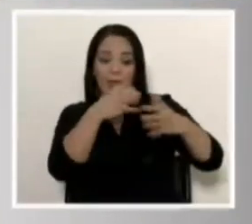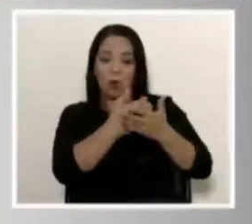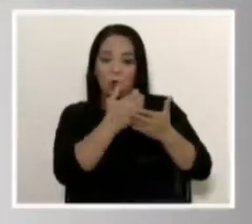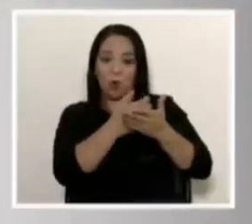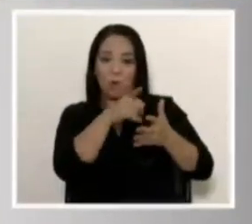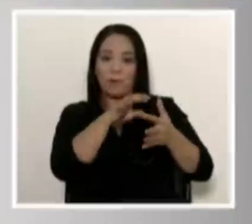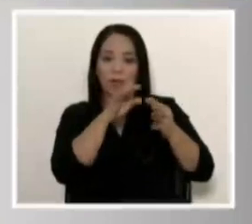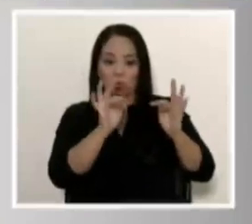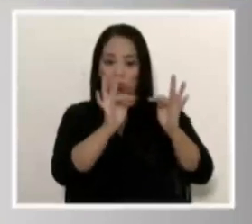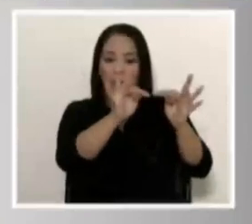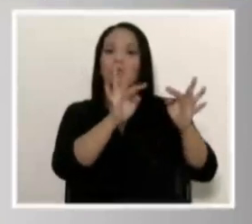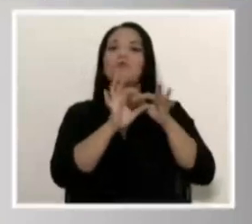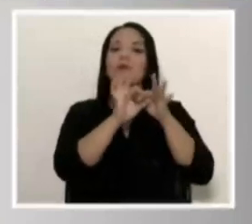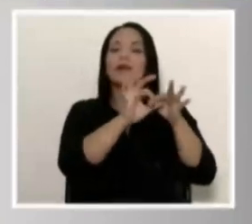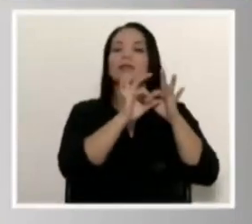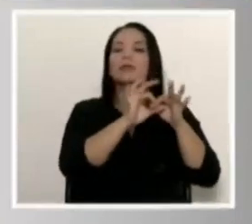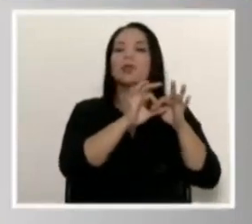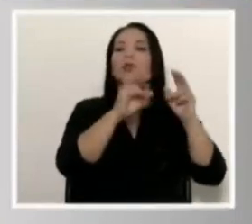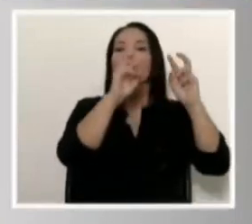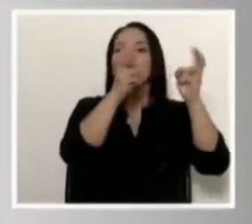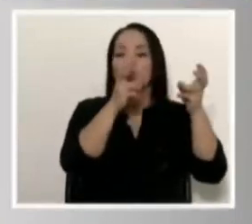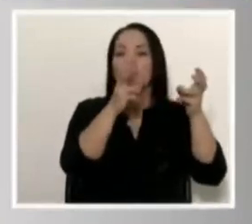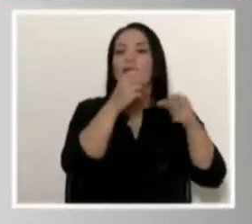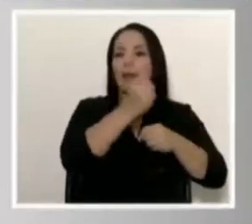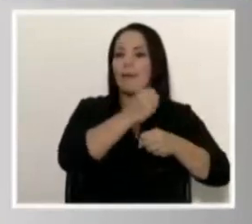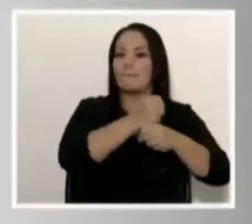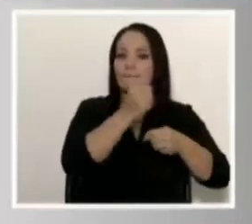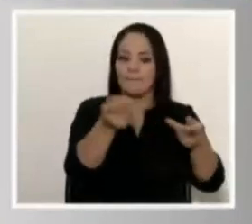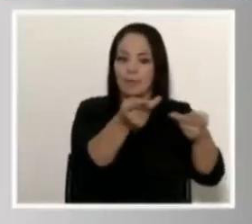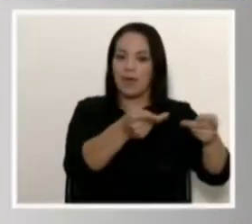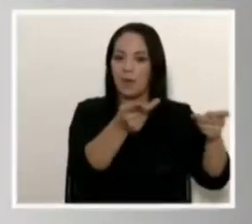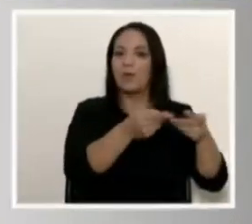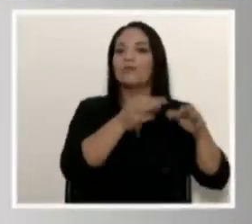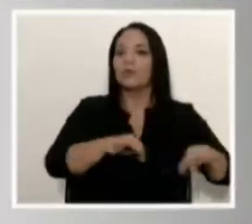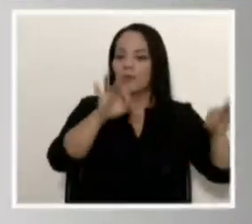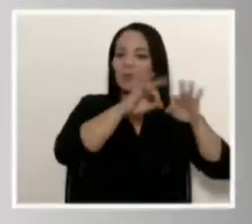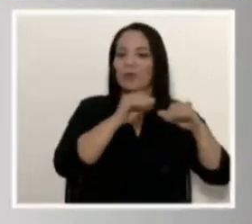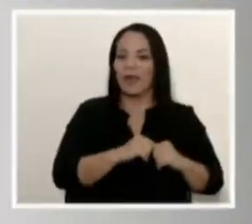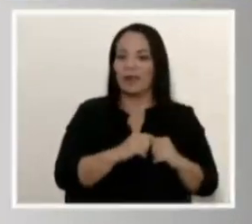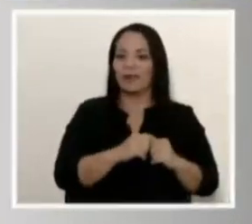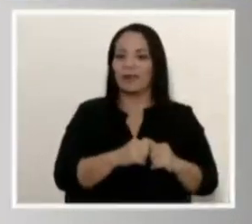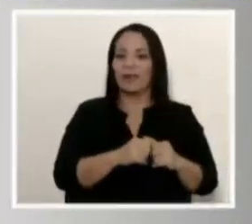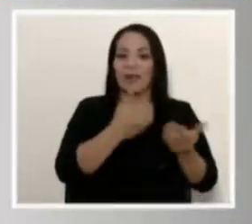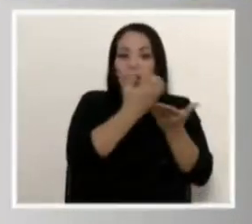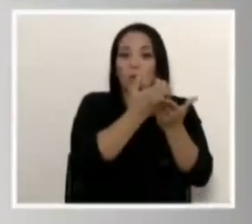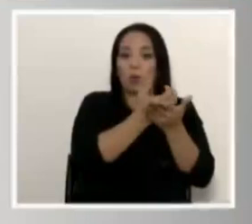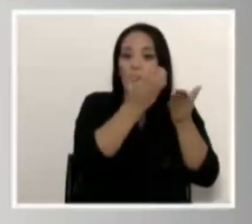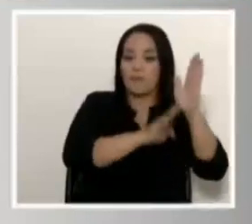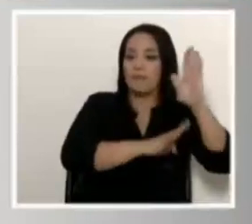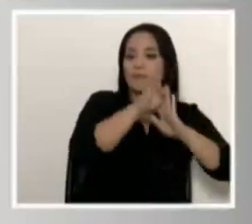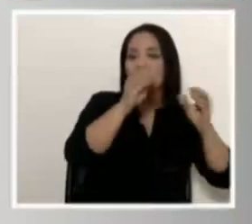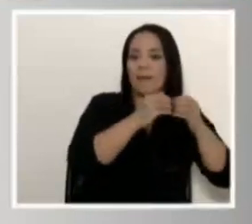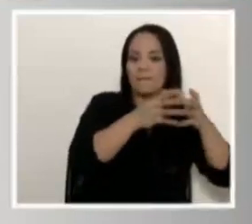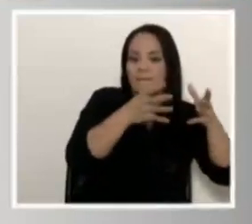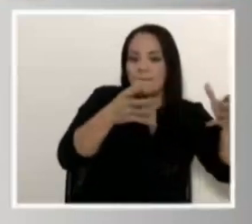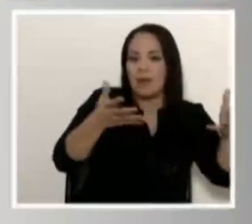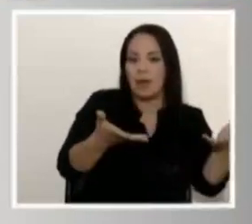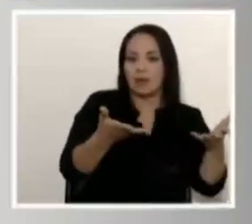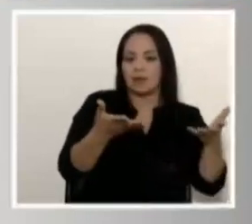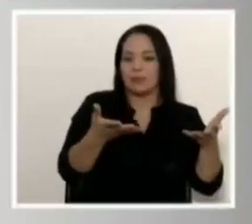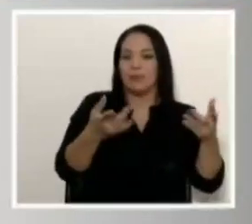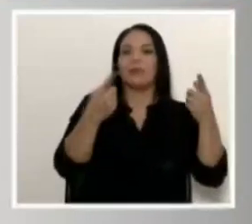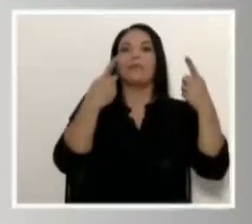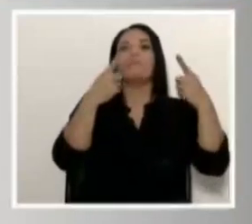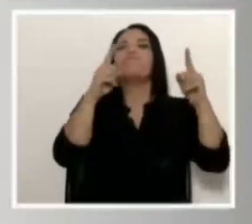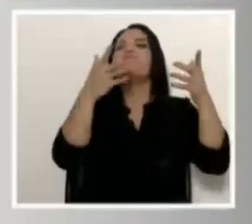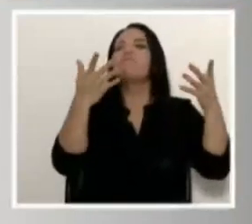por supuesto, con el tema del empleo. Y es muy importante que la economía vaya a crecer más para el tema de la lucha